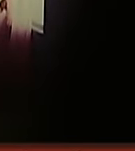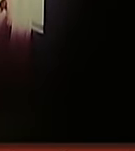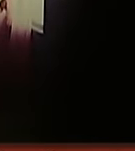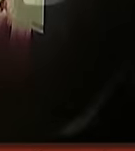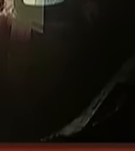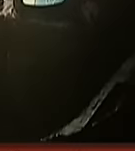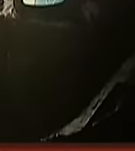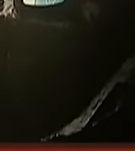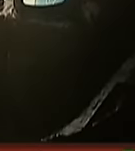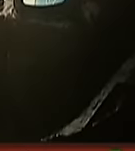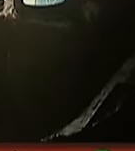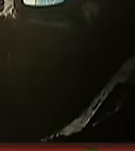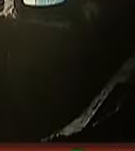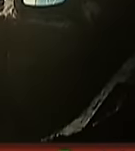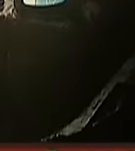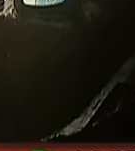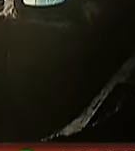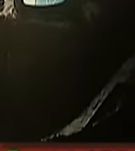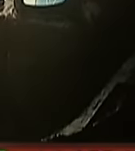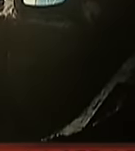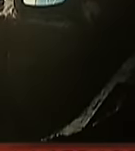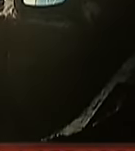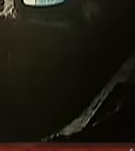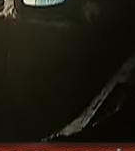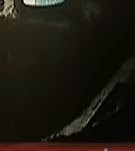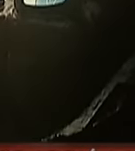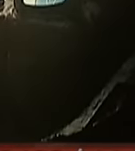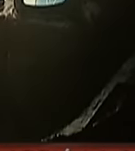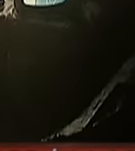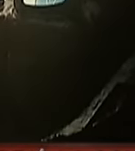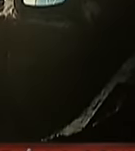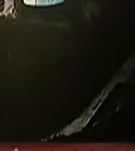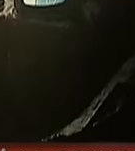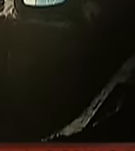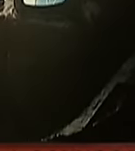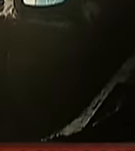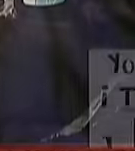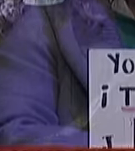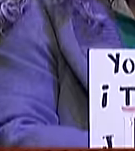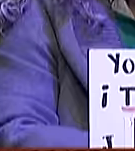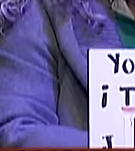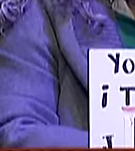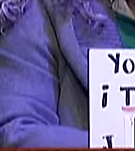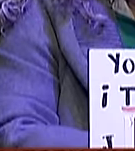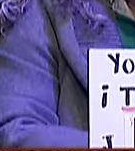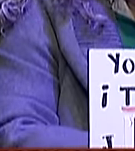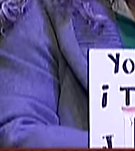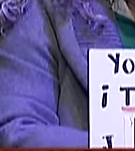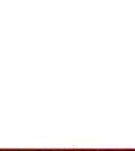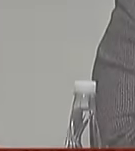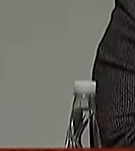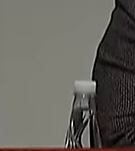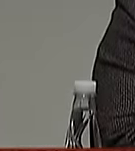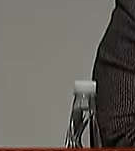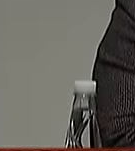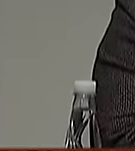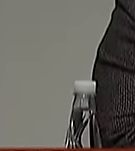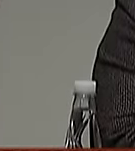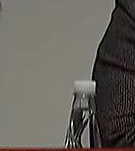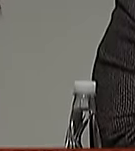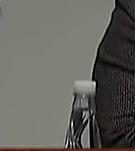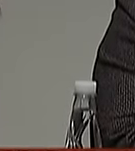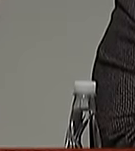Feminicidio se materializa en ocho salas conformadas con materiales del archivo de Ana Victoria Jiménez me